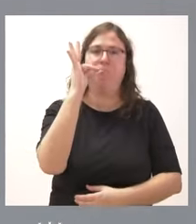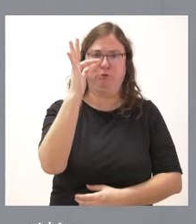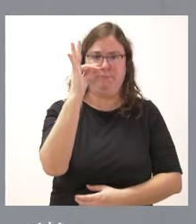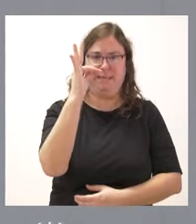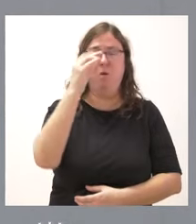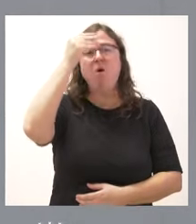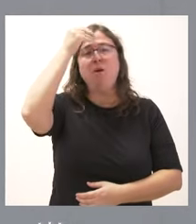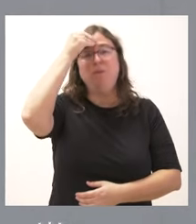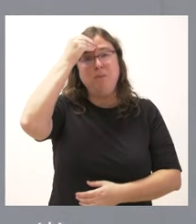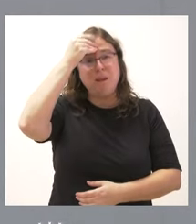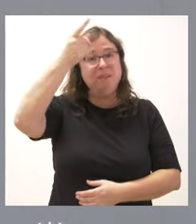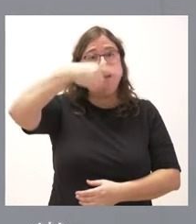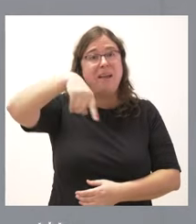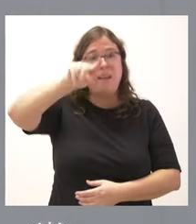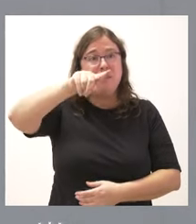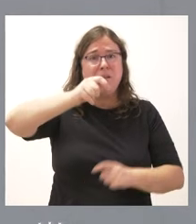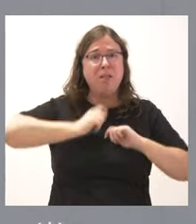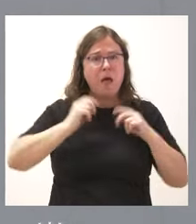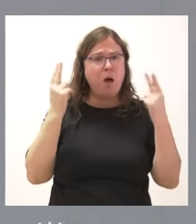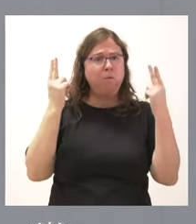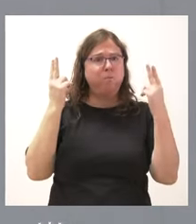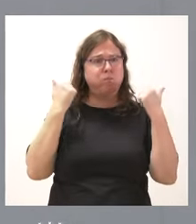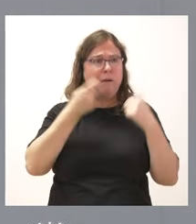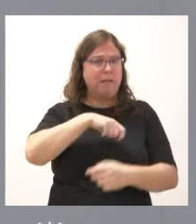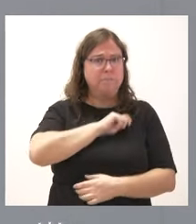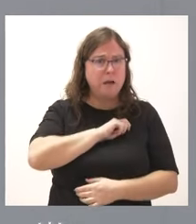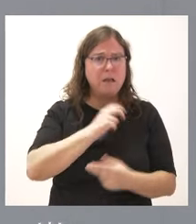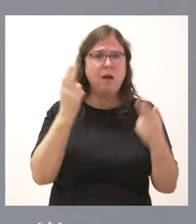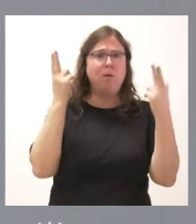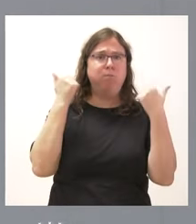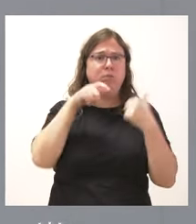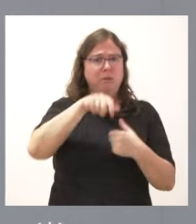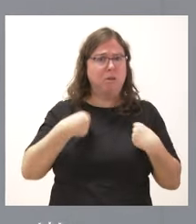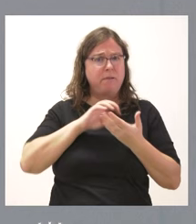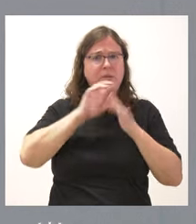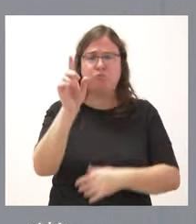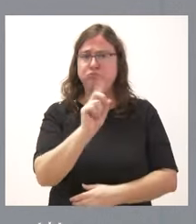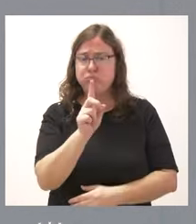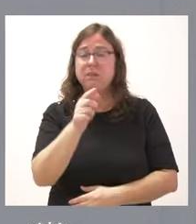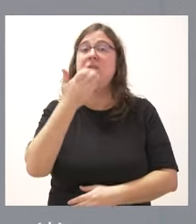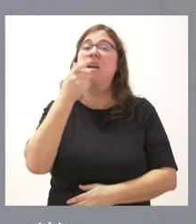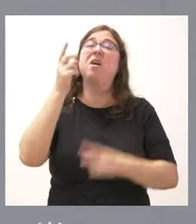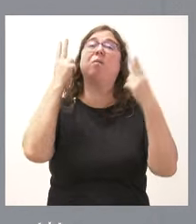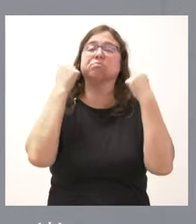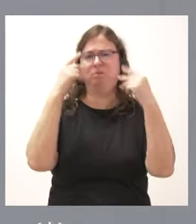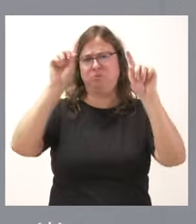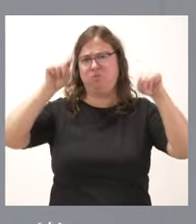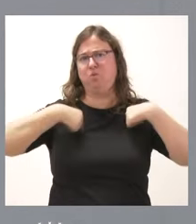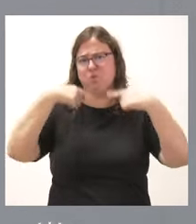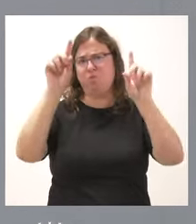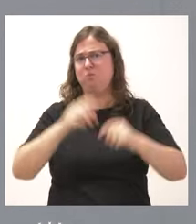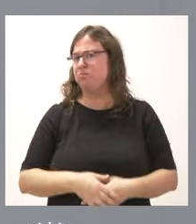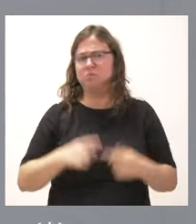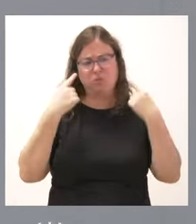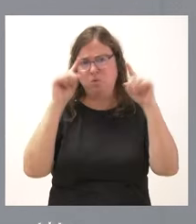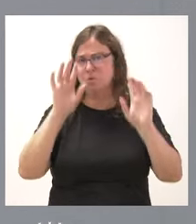piensen que con ello humillan al conjunto de los españoles y al conjunto de los ciudadanos de Castilla y León. Con ellos se humillan a sí mismos y solo a